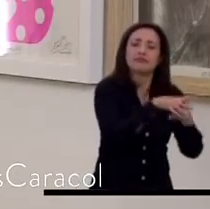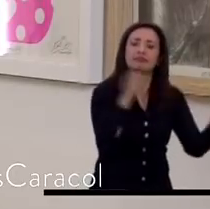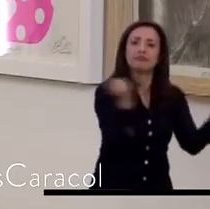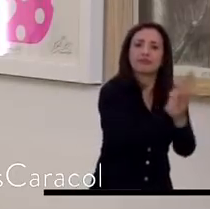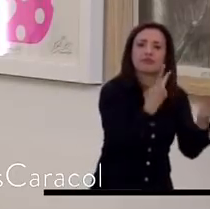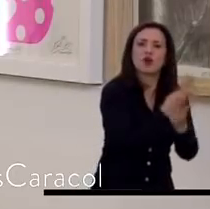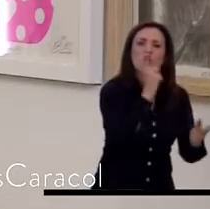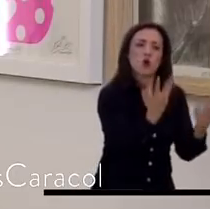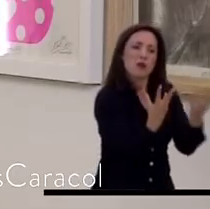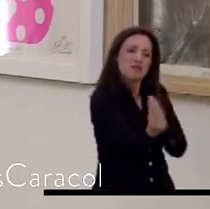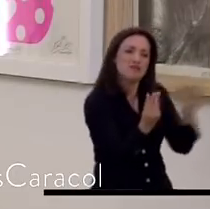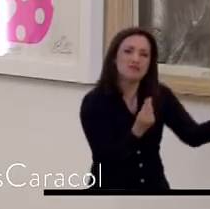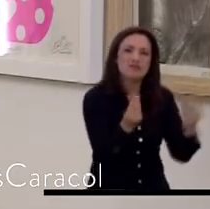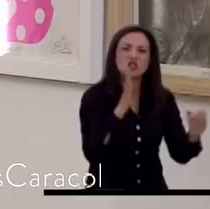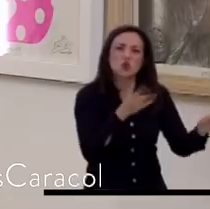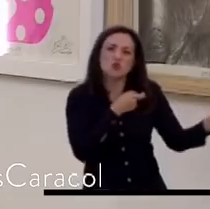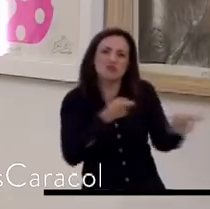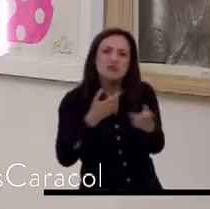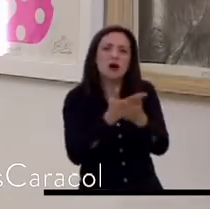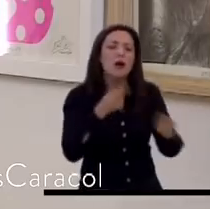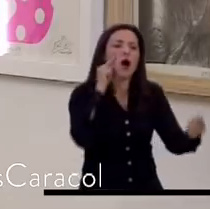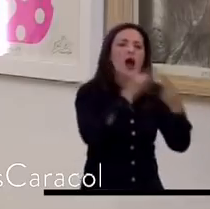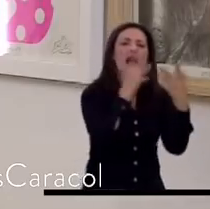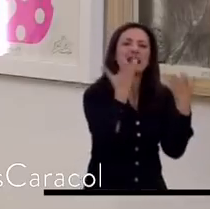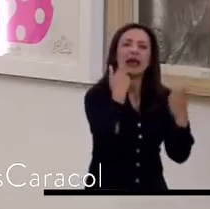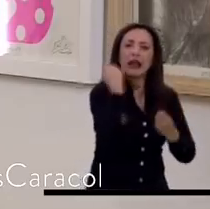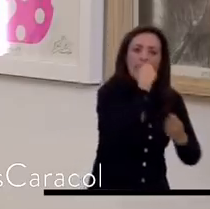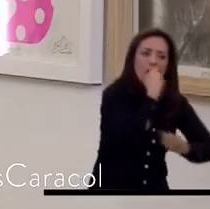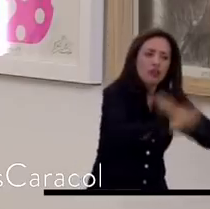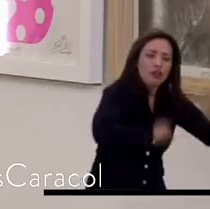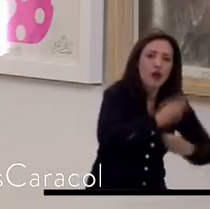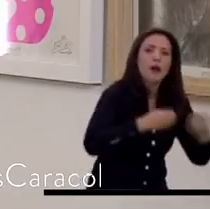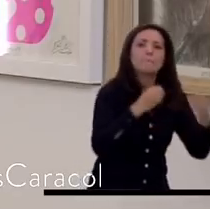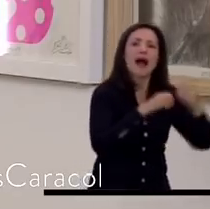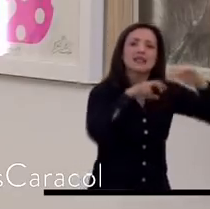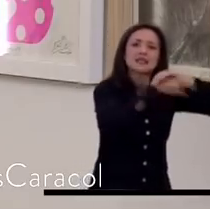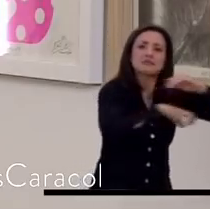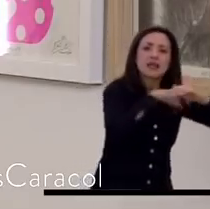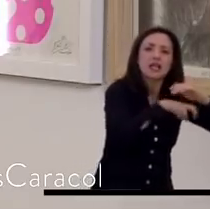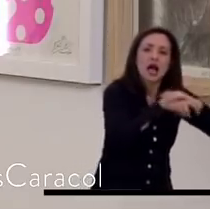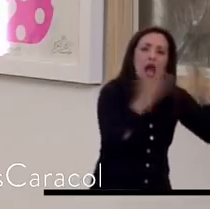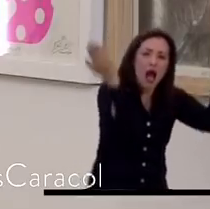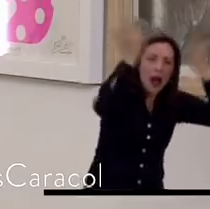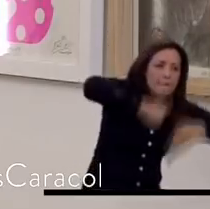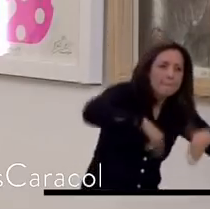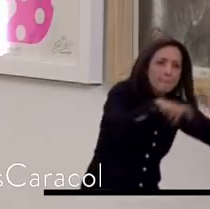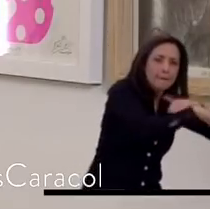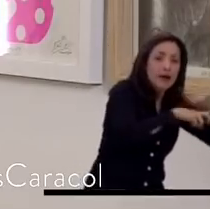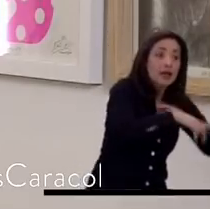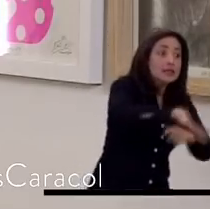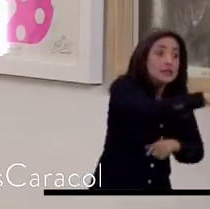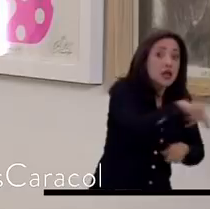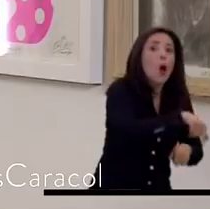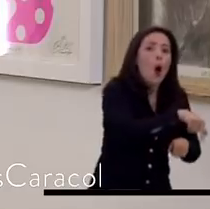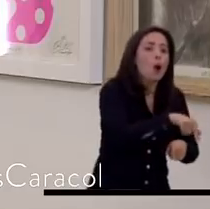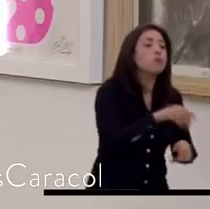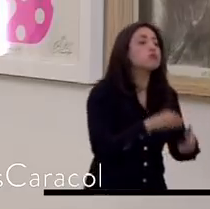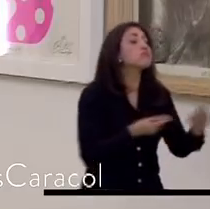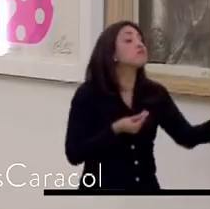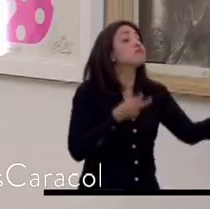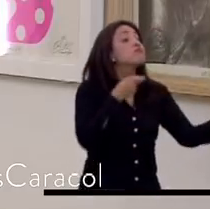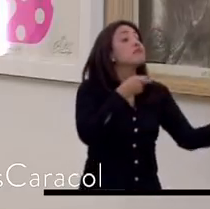disputando el control de las tierras para las drogas, pero además también la minería ilegal. En esta zona hay extorsiones,